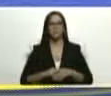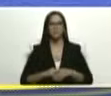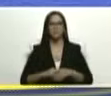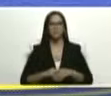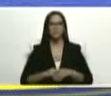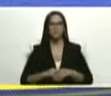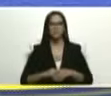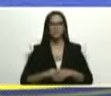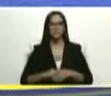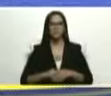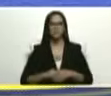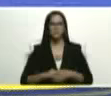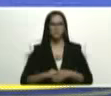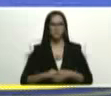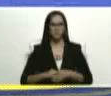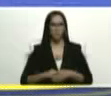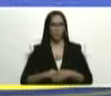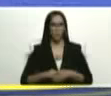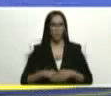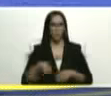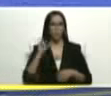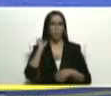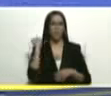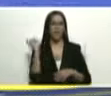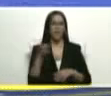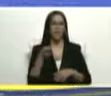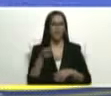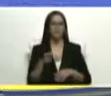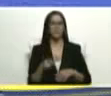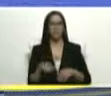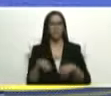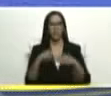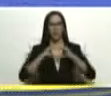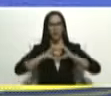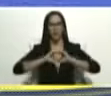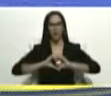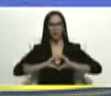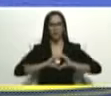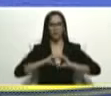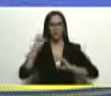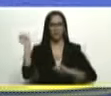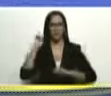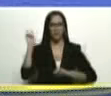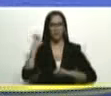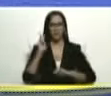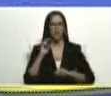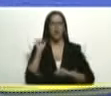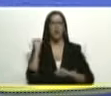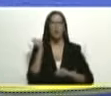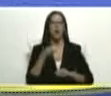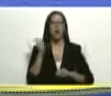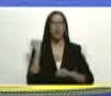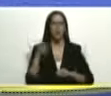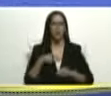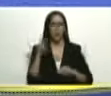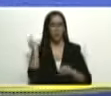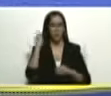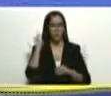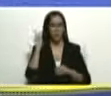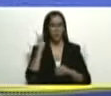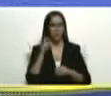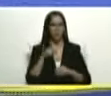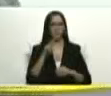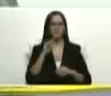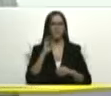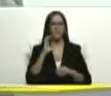Estado Huarico allá el corazón de Venezuela Huarico Huarico Huarico el profesor Ricardo